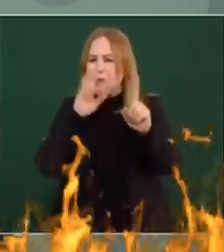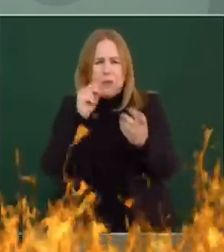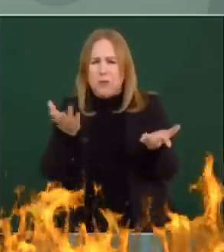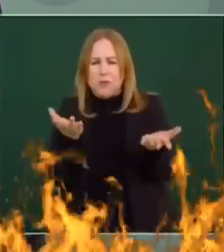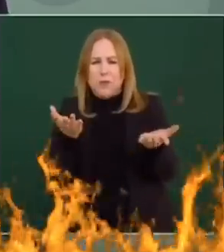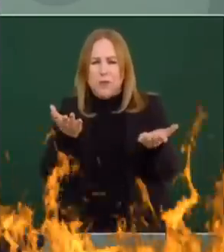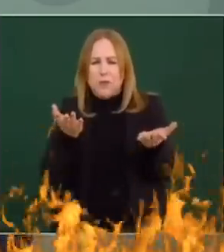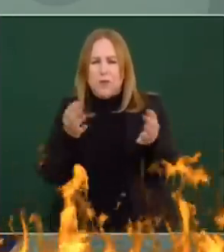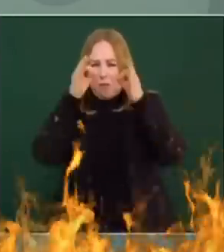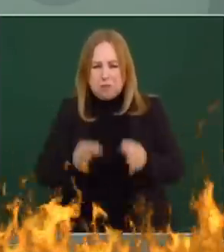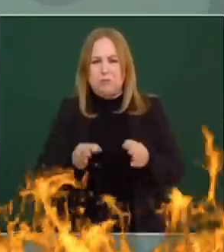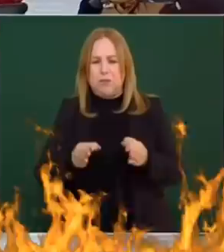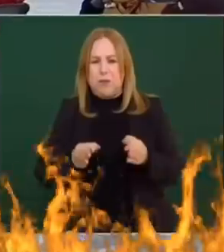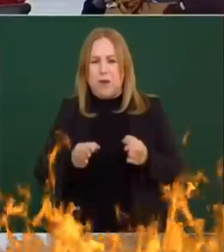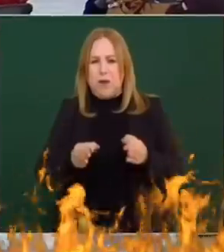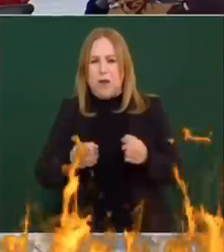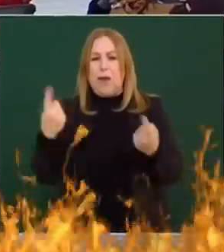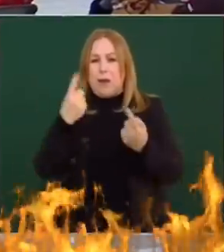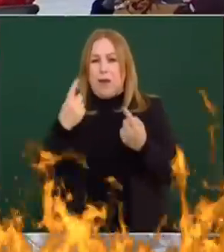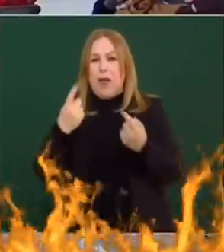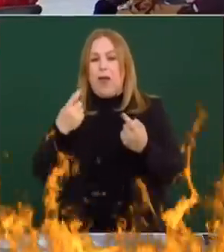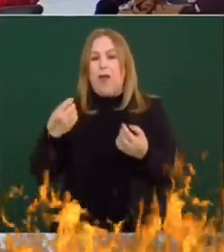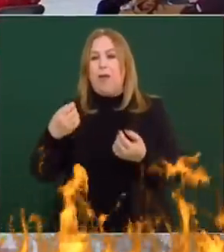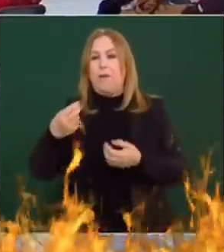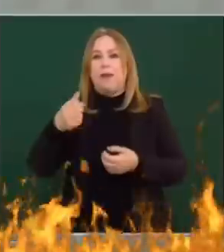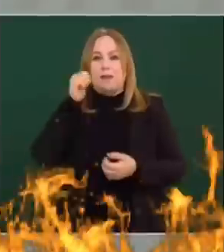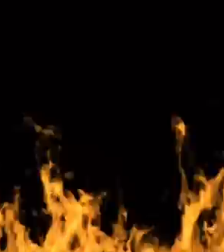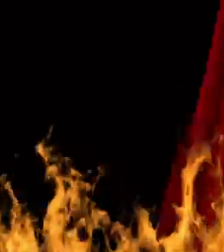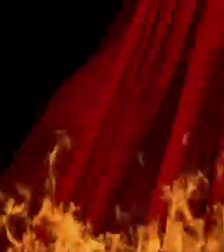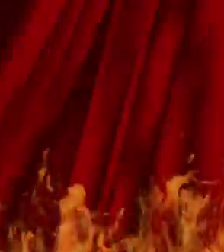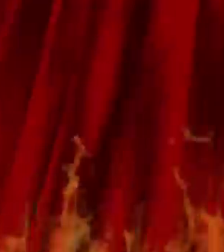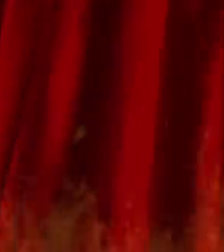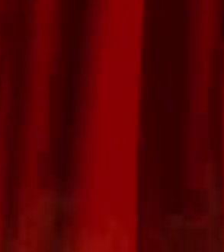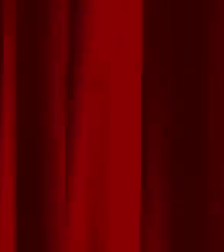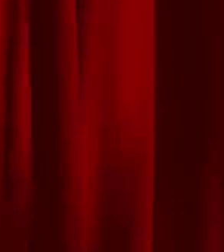hablemos de que esté a favor de lo que hacemos. Uno, objetivo.